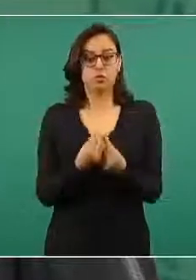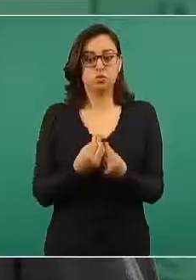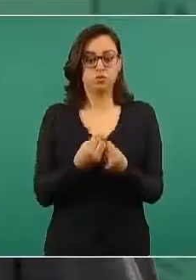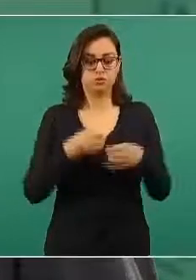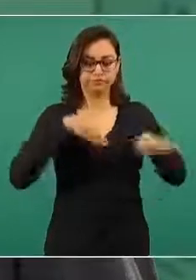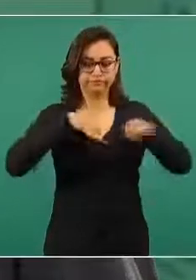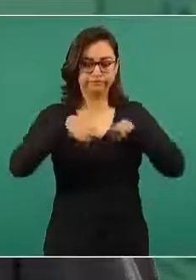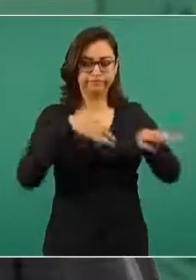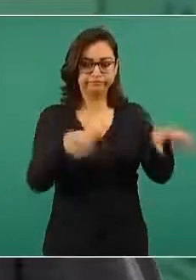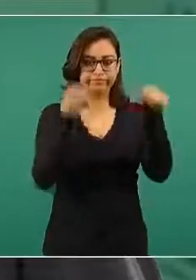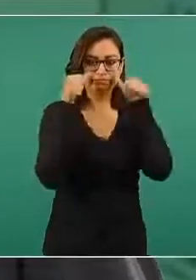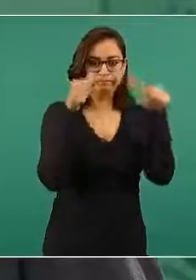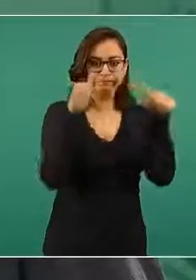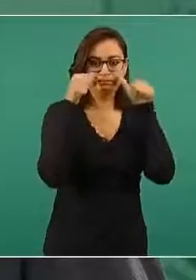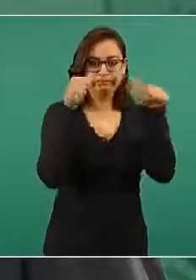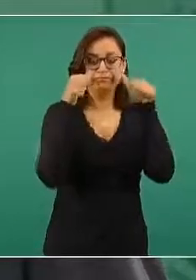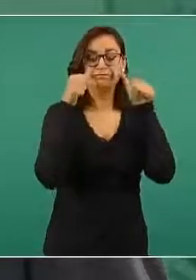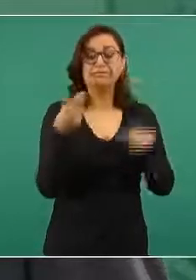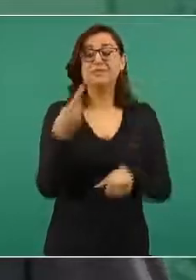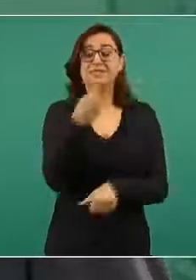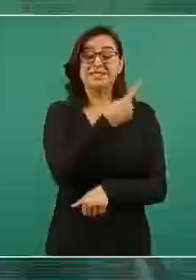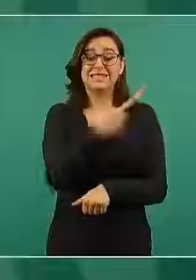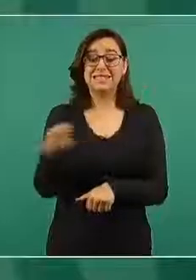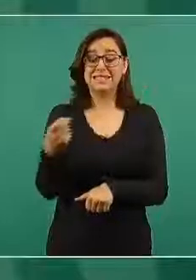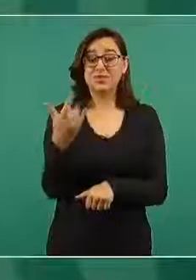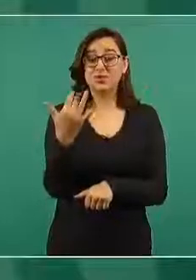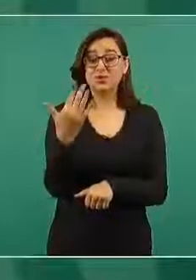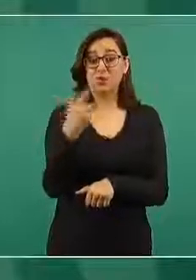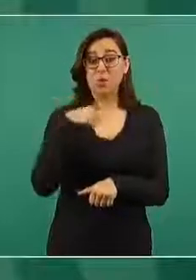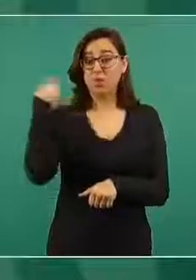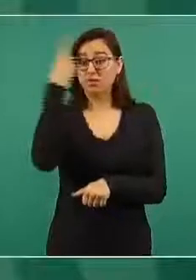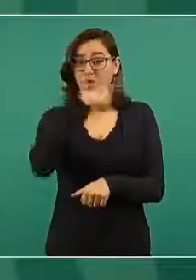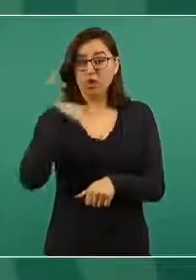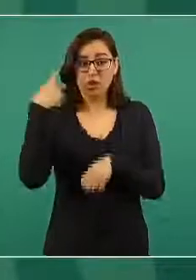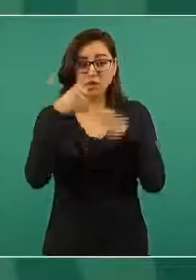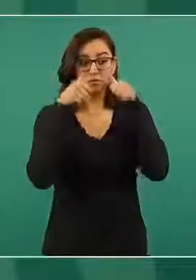para el rescate.